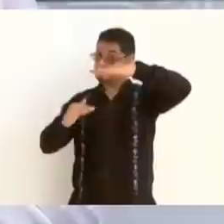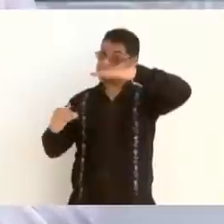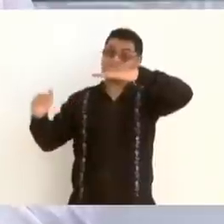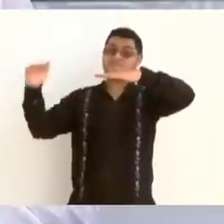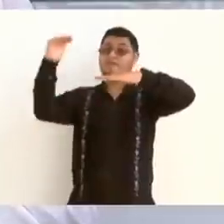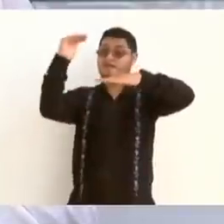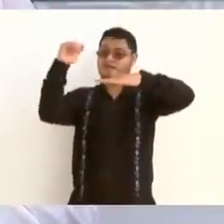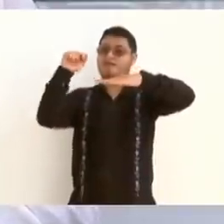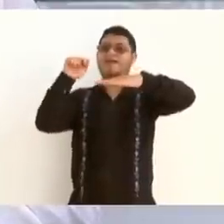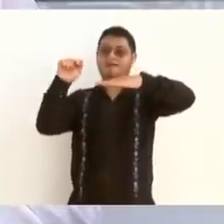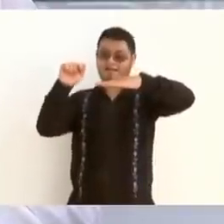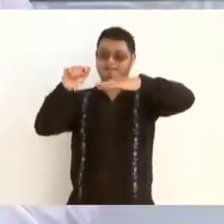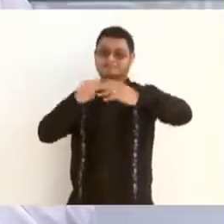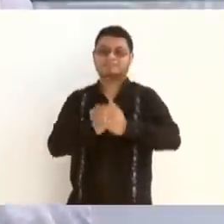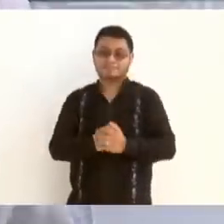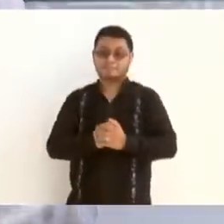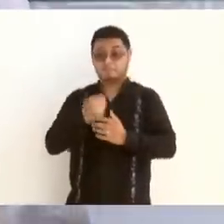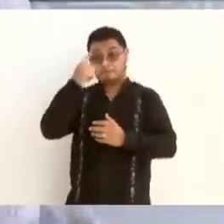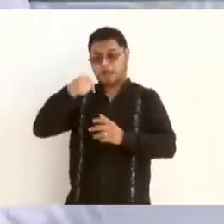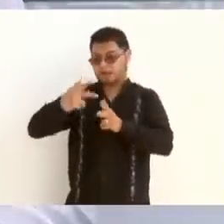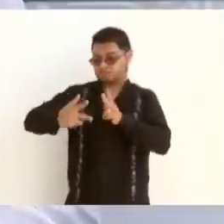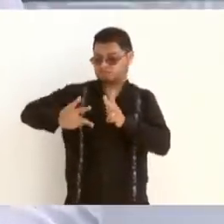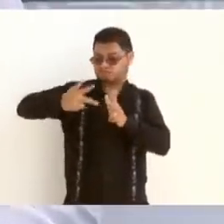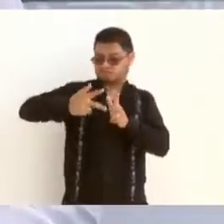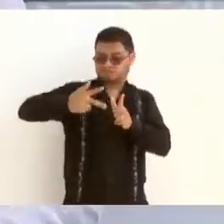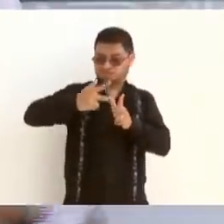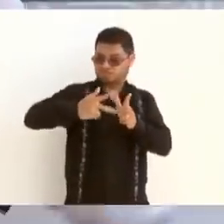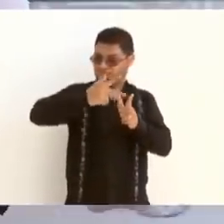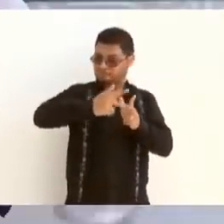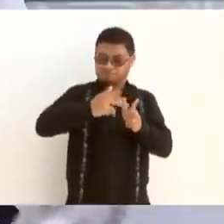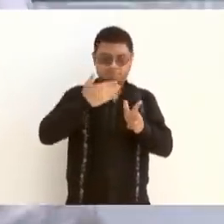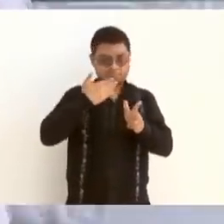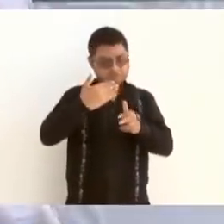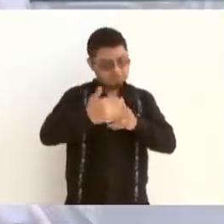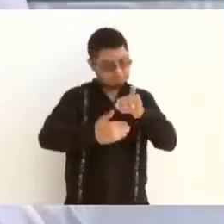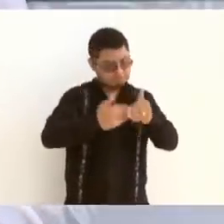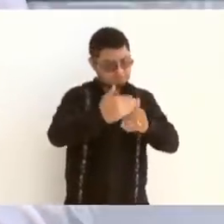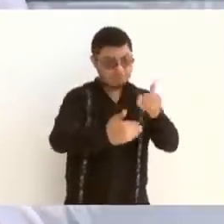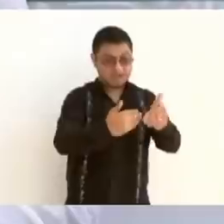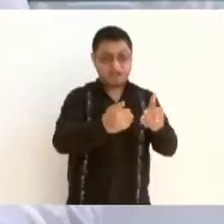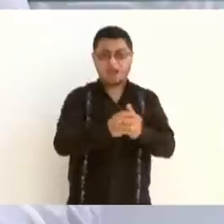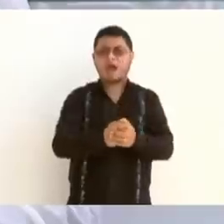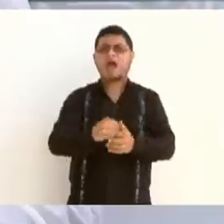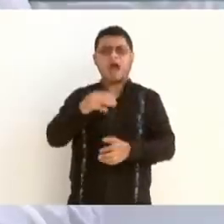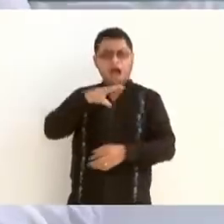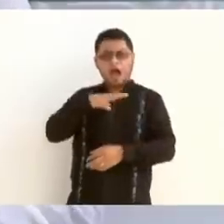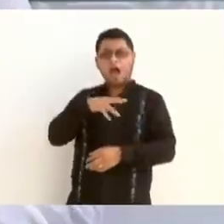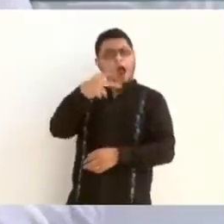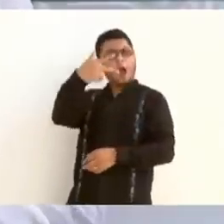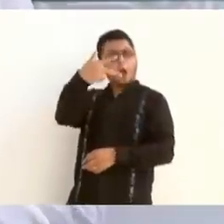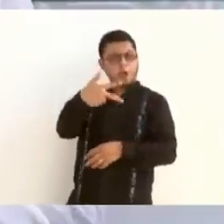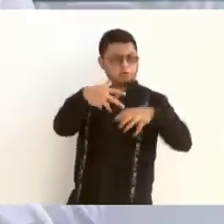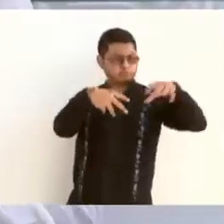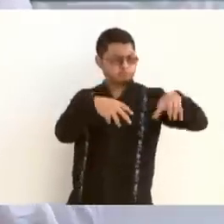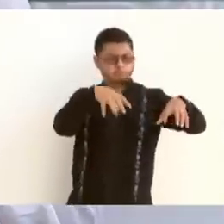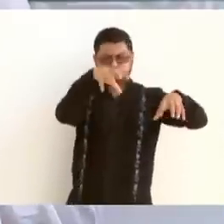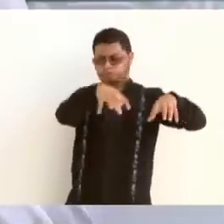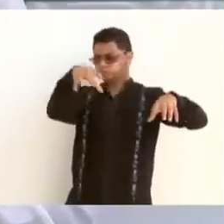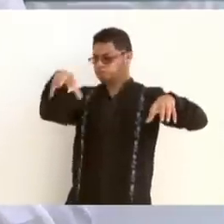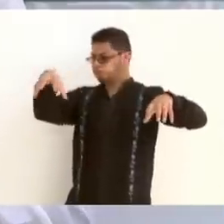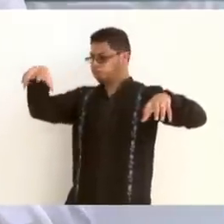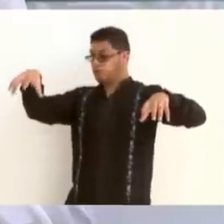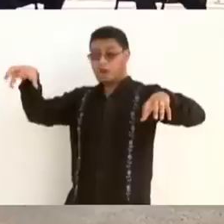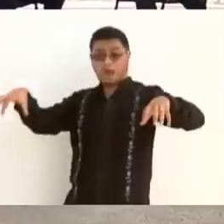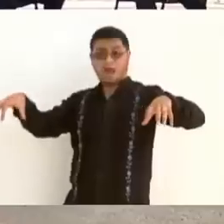hoy tenemos las cabezas, tenemos ya ocho frentes abiertos similares, en donde estamos trabajando con más de